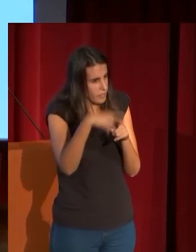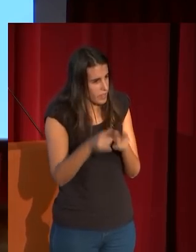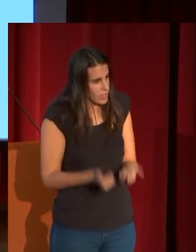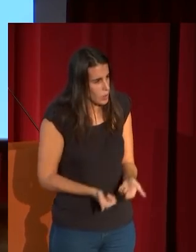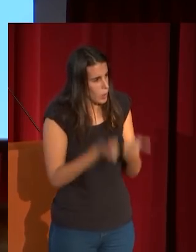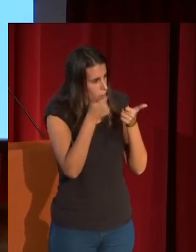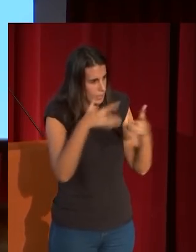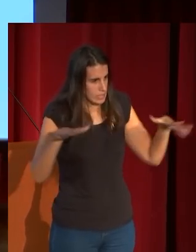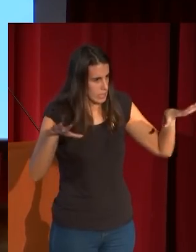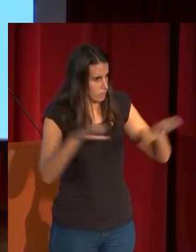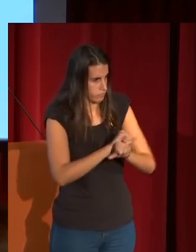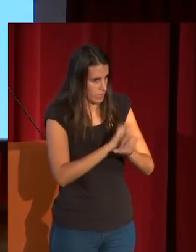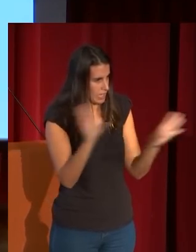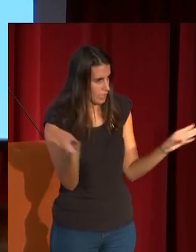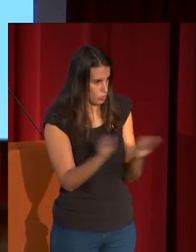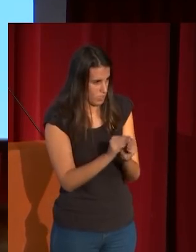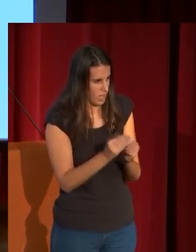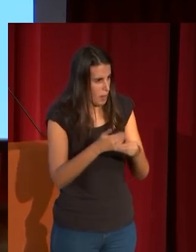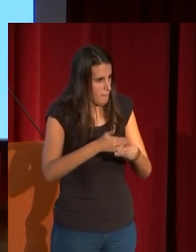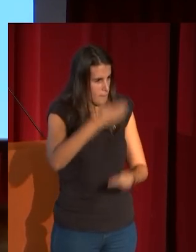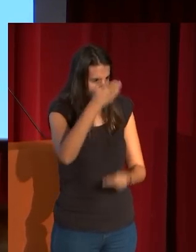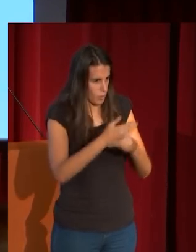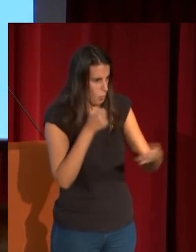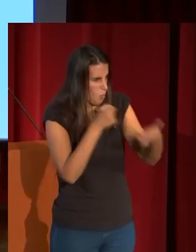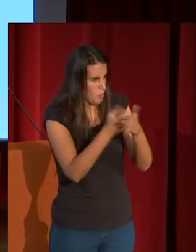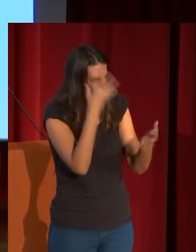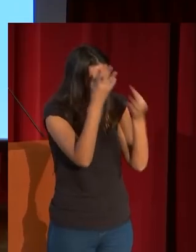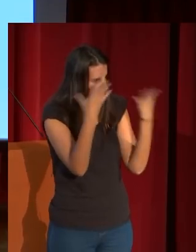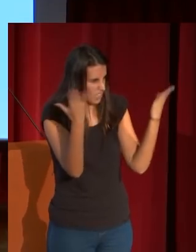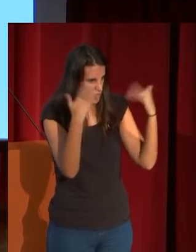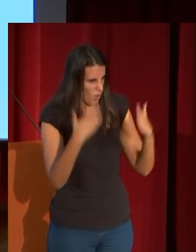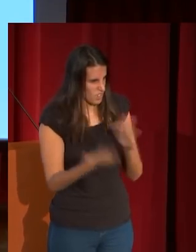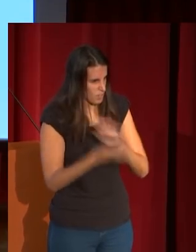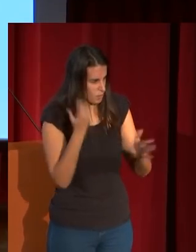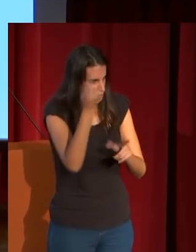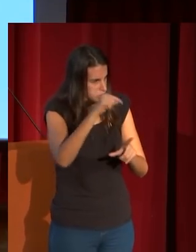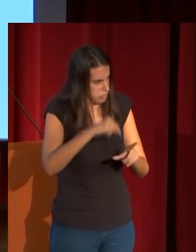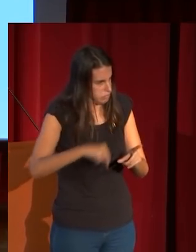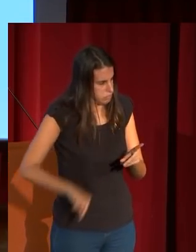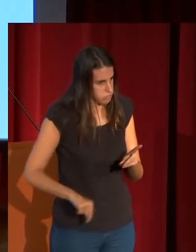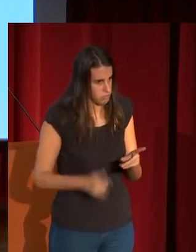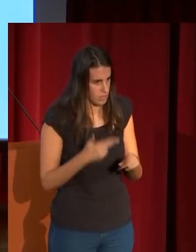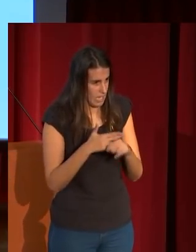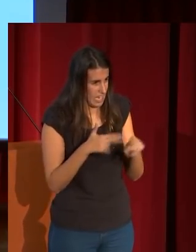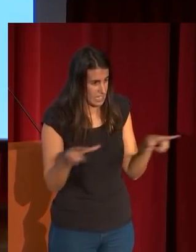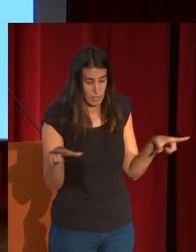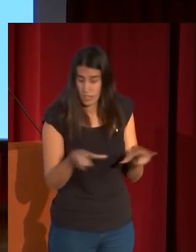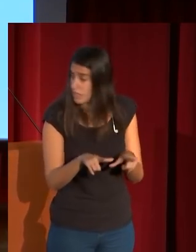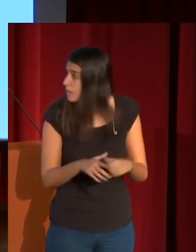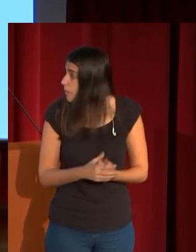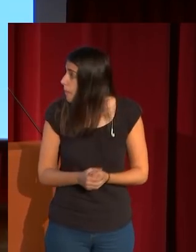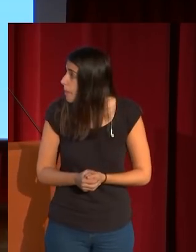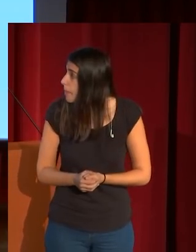más sintético casi plano con la pintura aplastada sobre la tabla que aflora